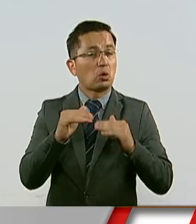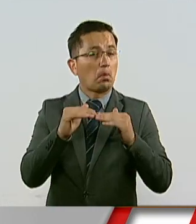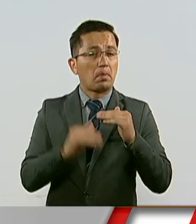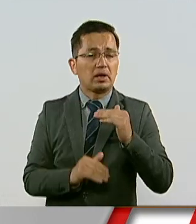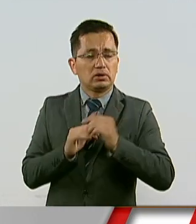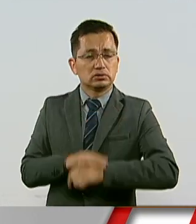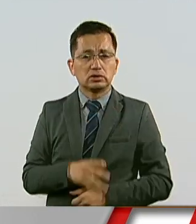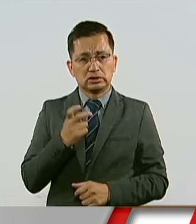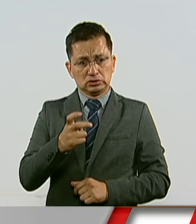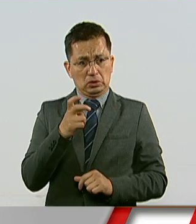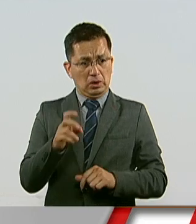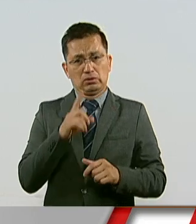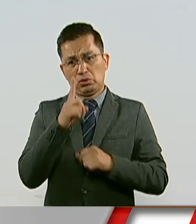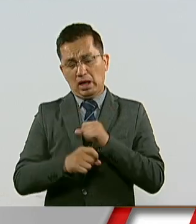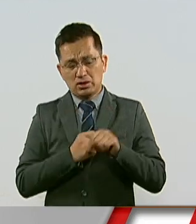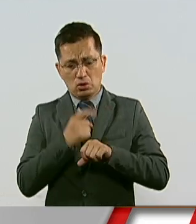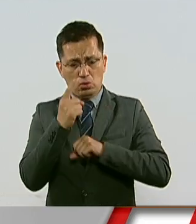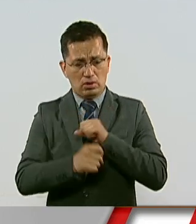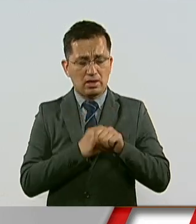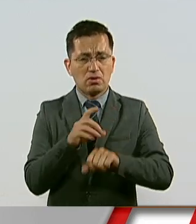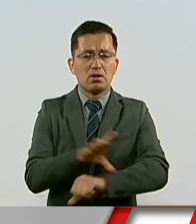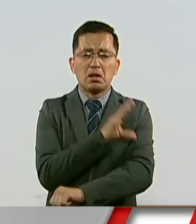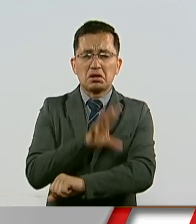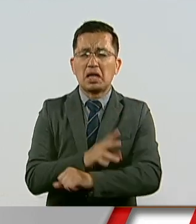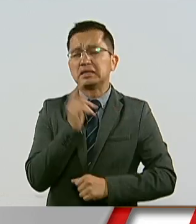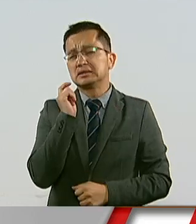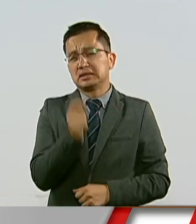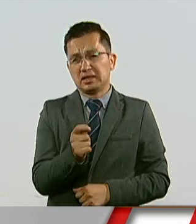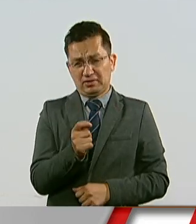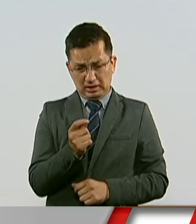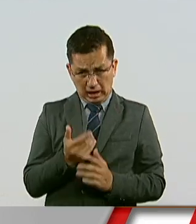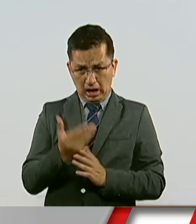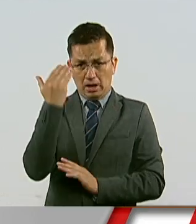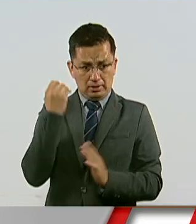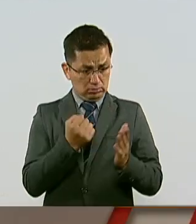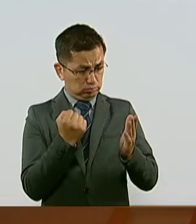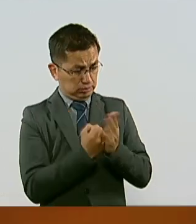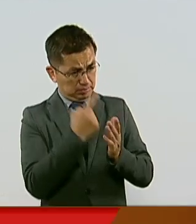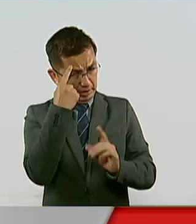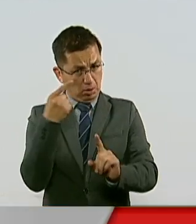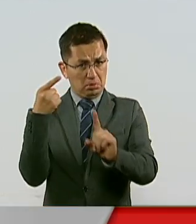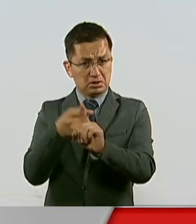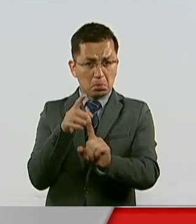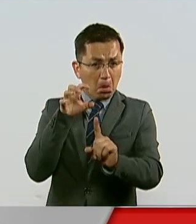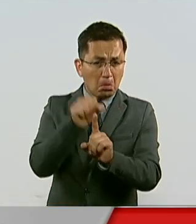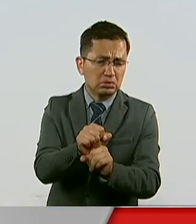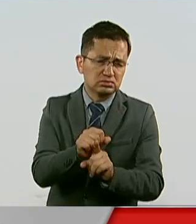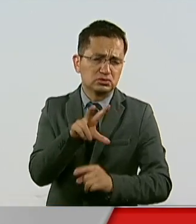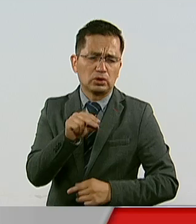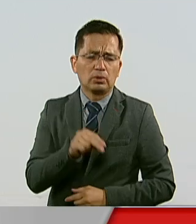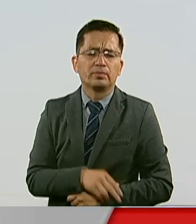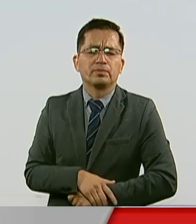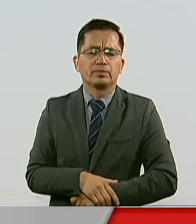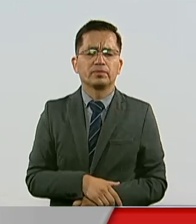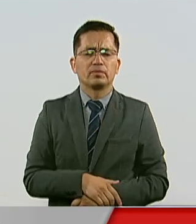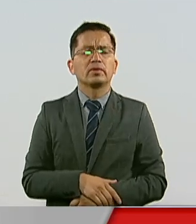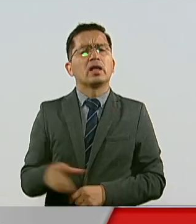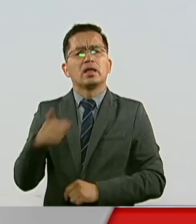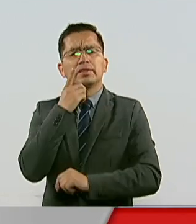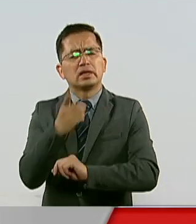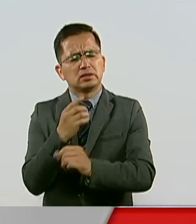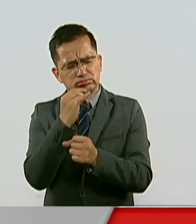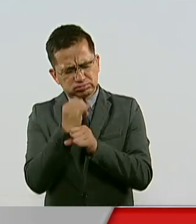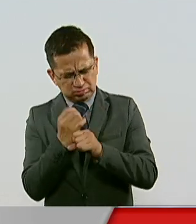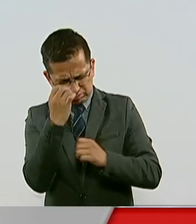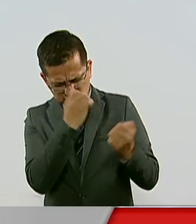las energías que se consumen cada año, es decir, no se ha cumplido el objetivo para el que fue creado. Señaló que de acuerdo a varios estudios, el